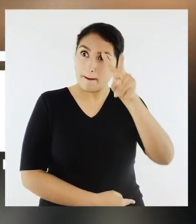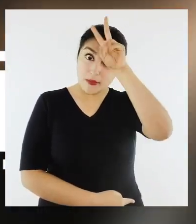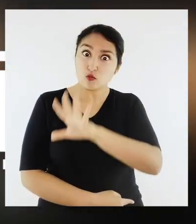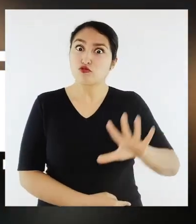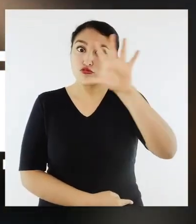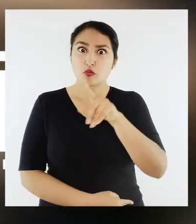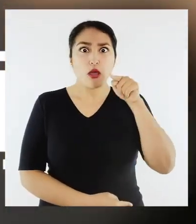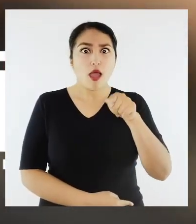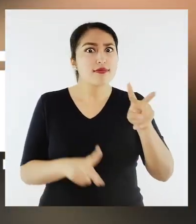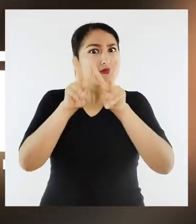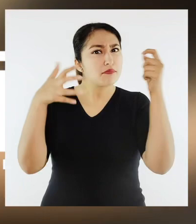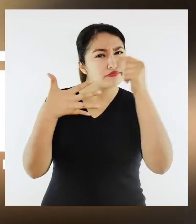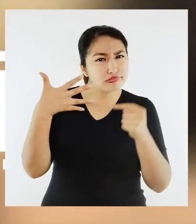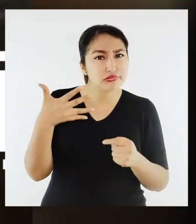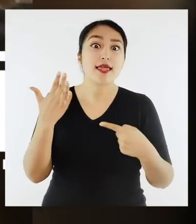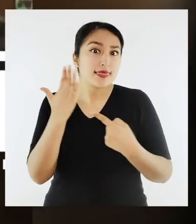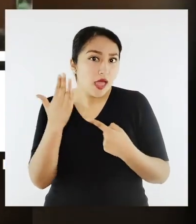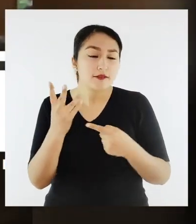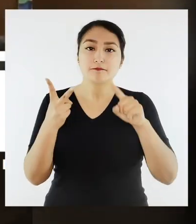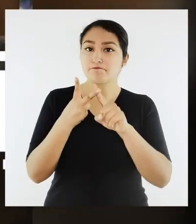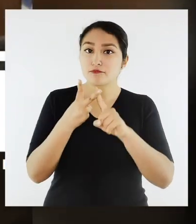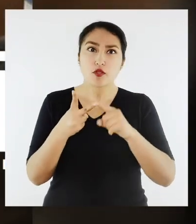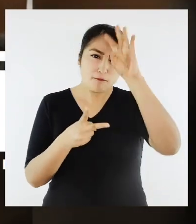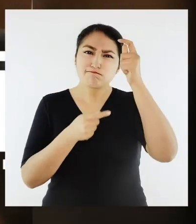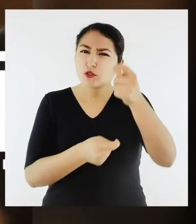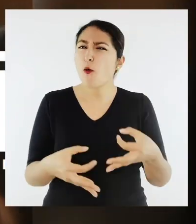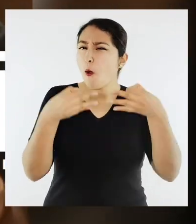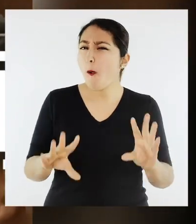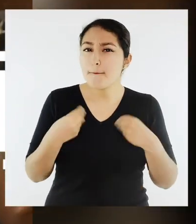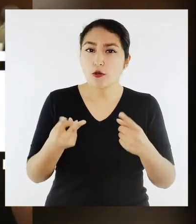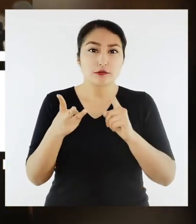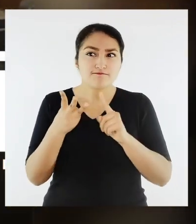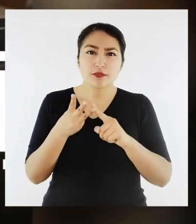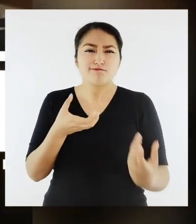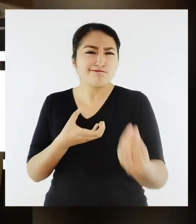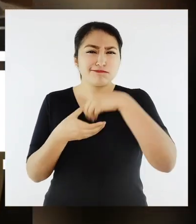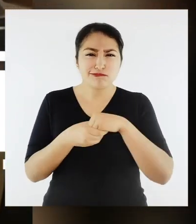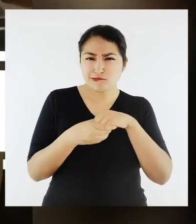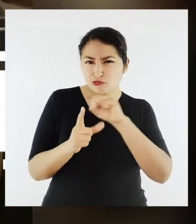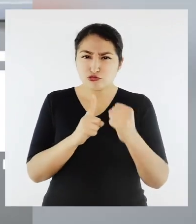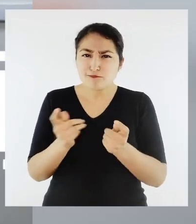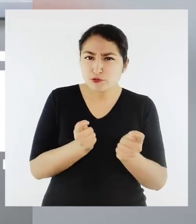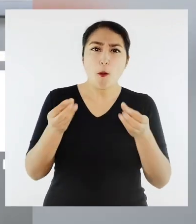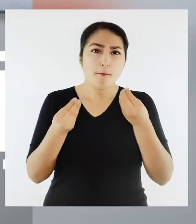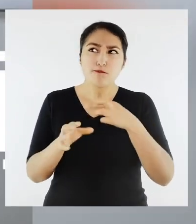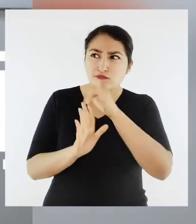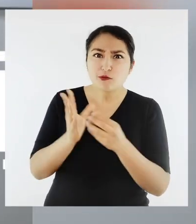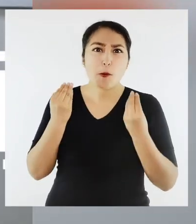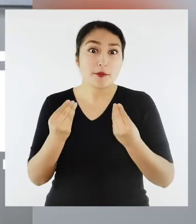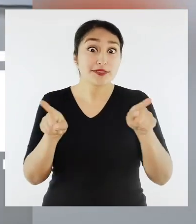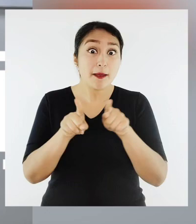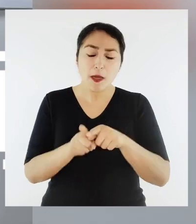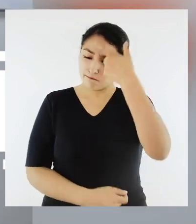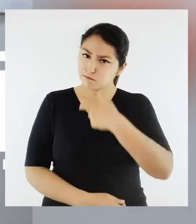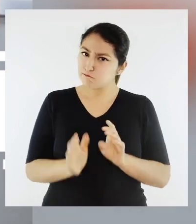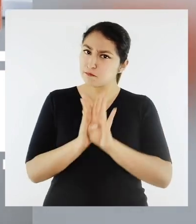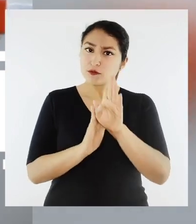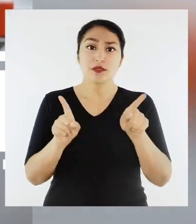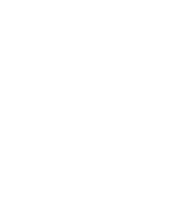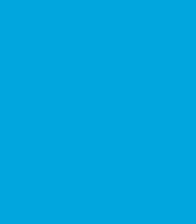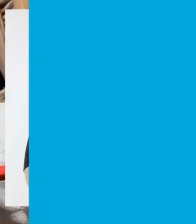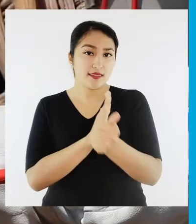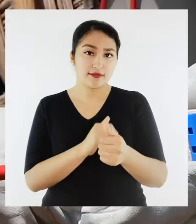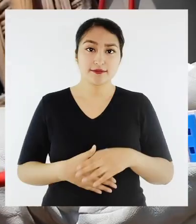temas técnicos, formalización minera, gestión social y ambiental de los proyectos, así como sesiones de desarrollo personal y habilidades